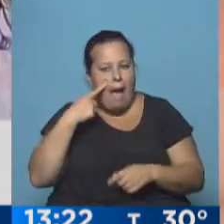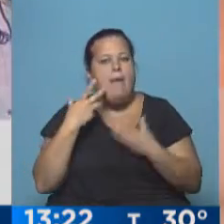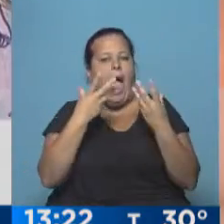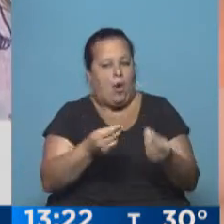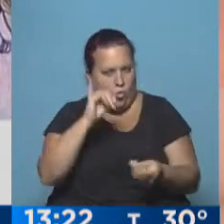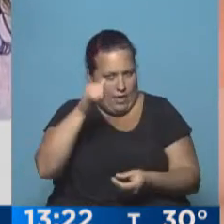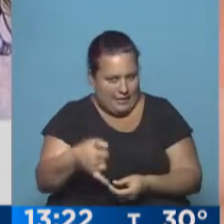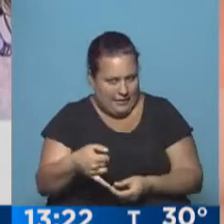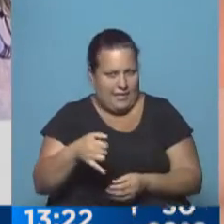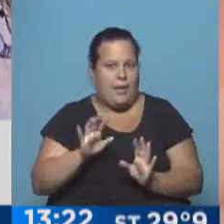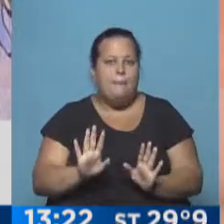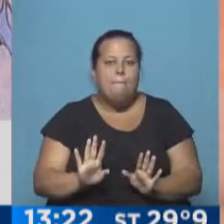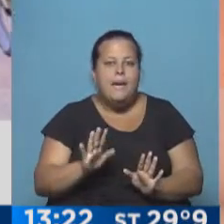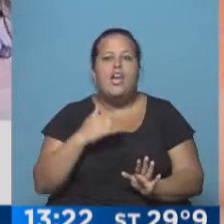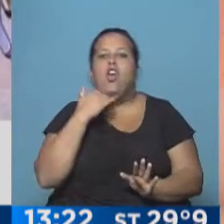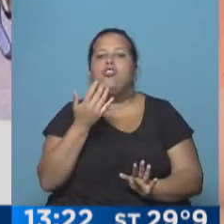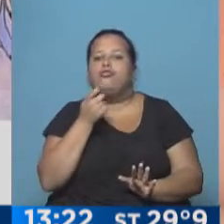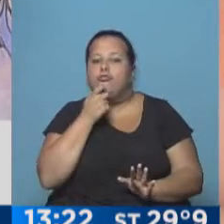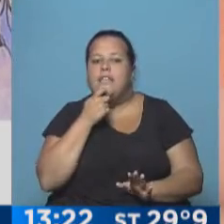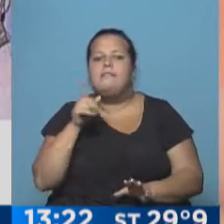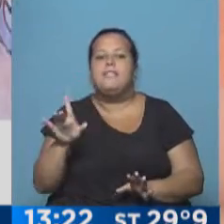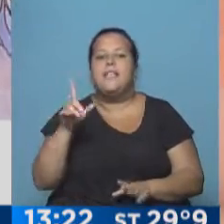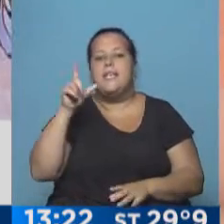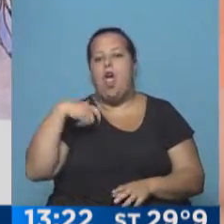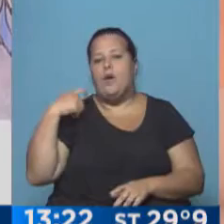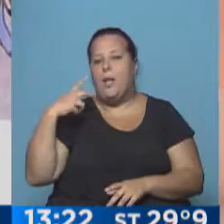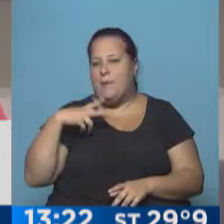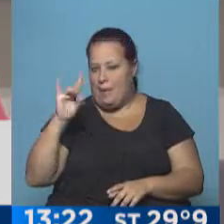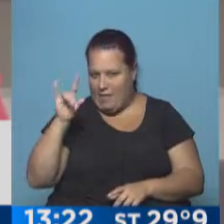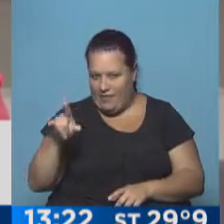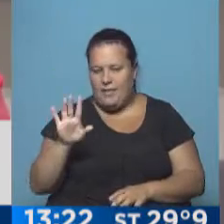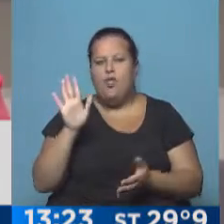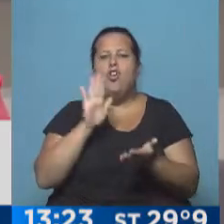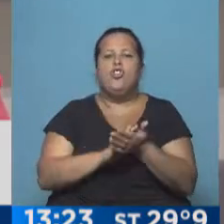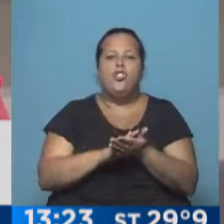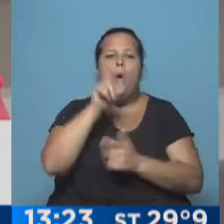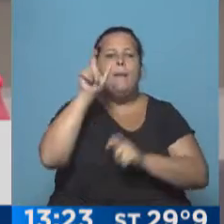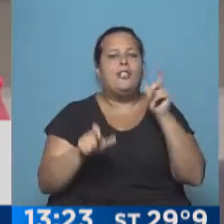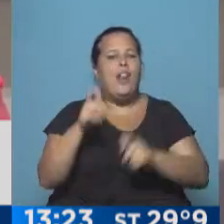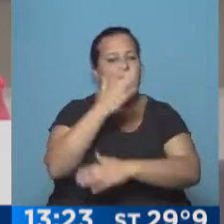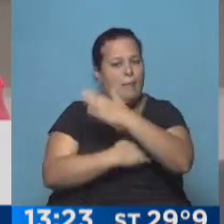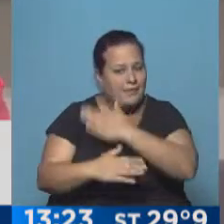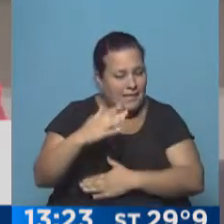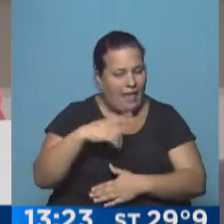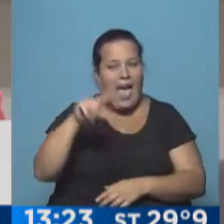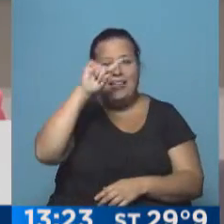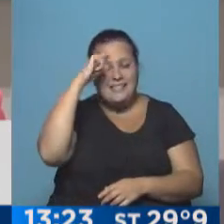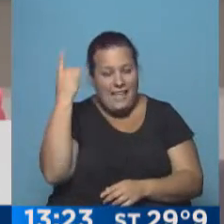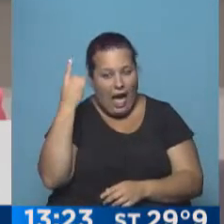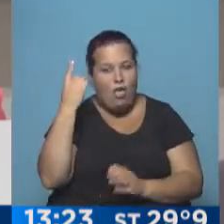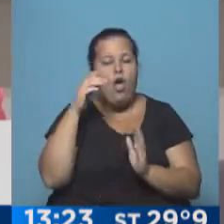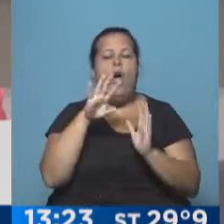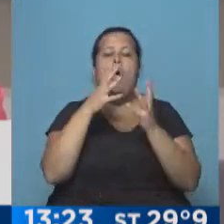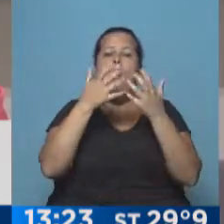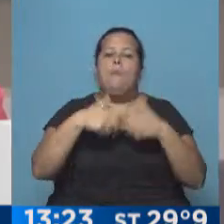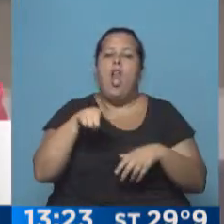ayuda como necesitan, pero no sé si ocurrirá, seguramente con las prepagas debe ser lo más difícil. En el caso de las personas con discapacidad, en el Estado, el programa